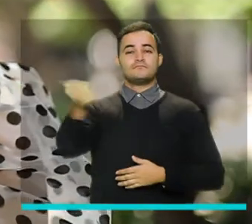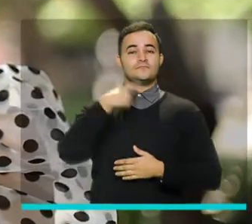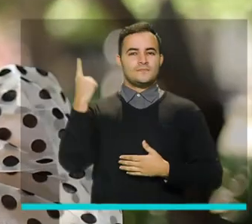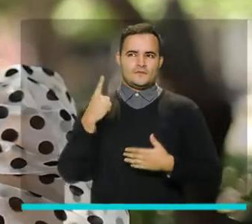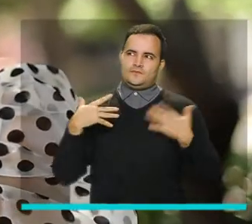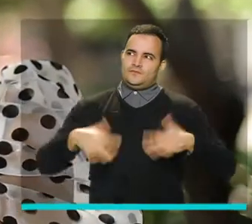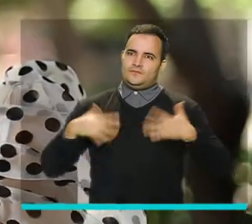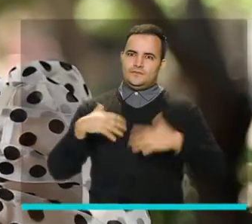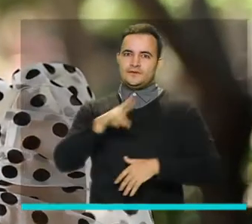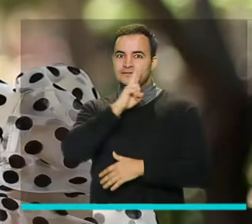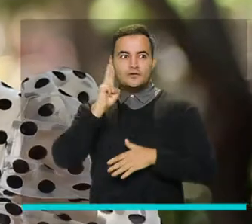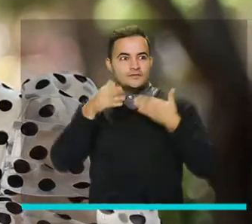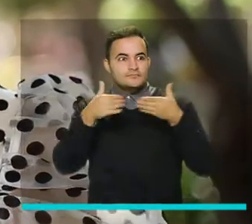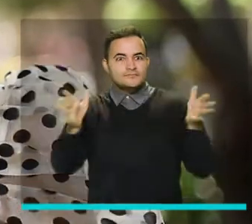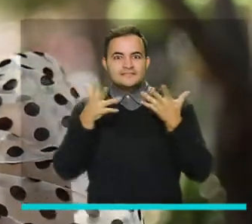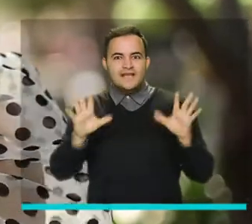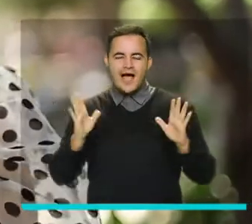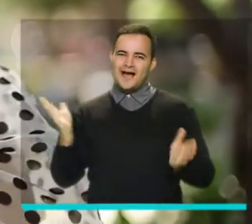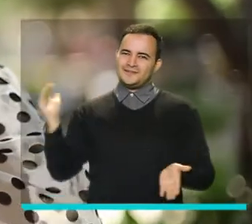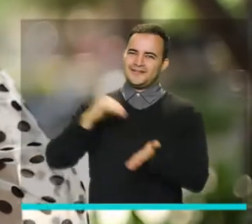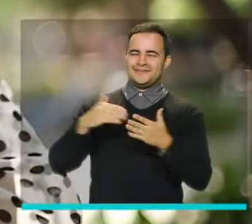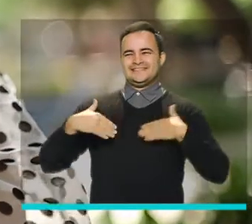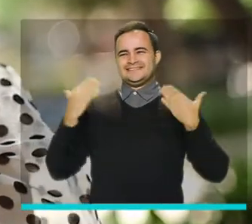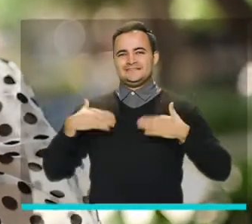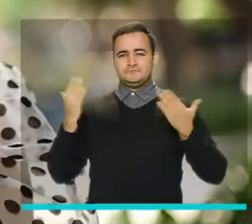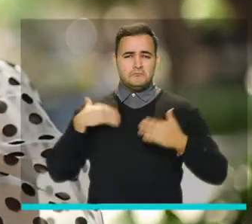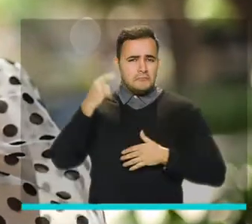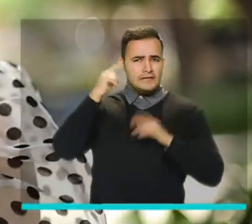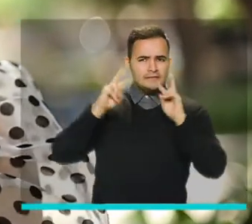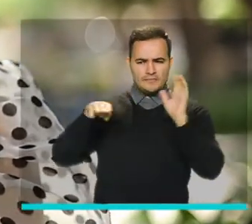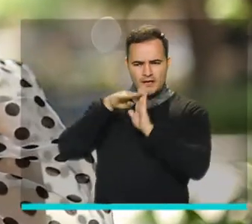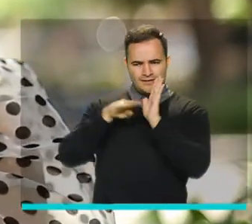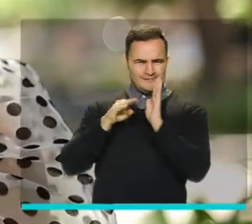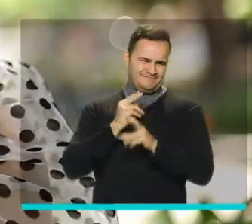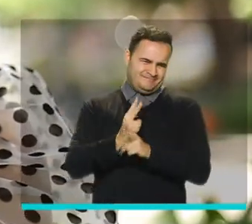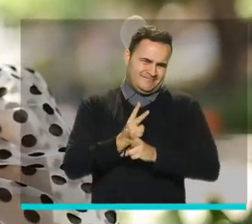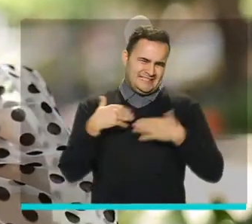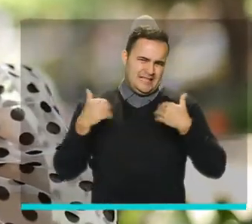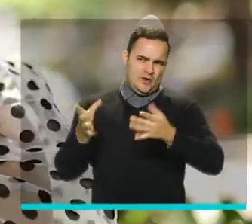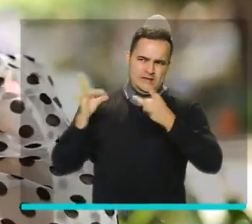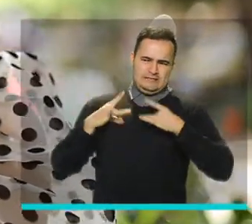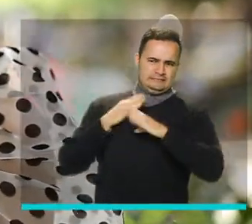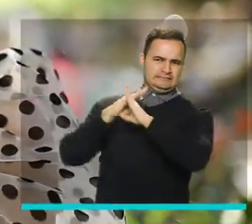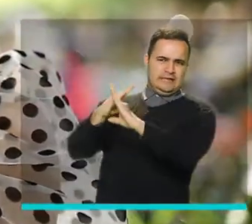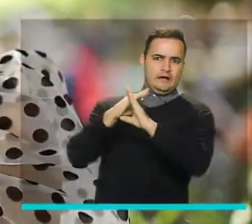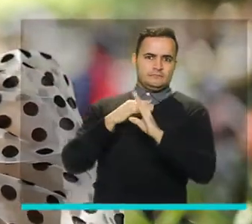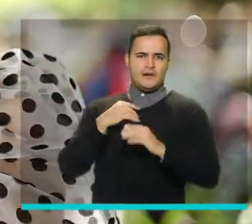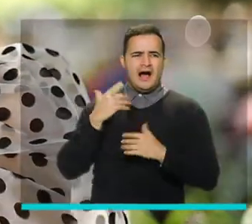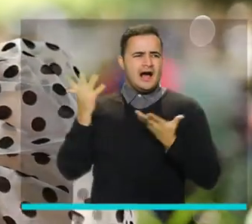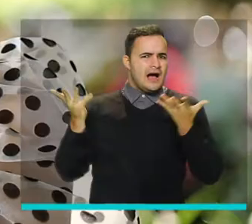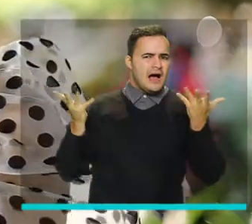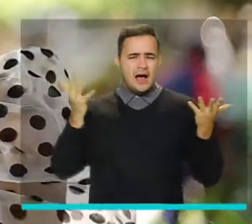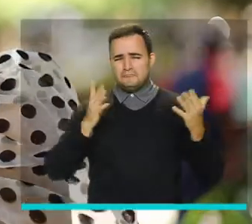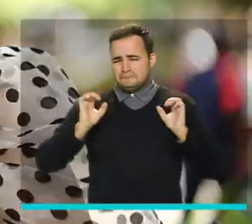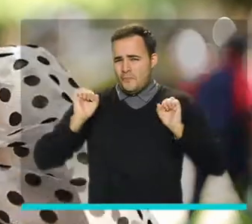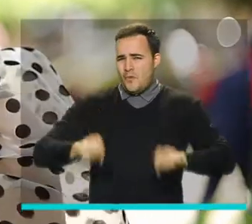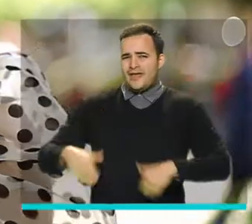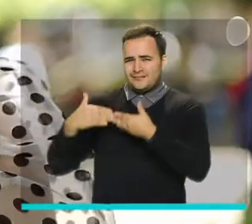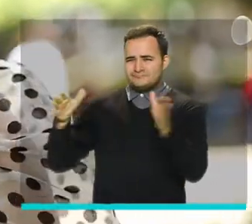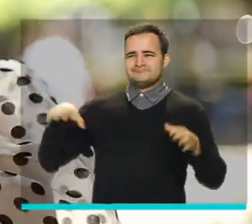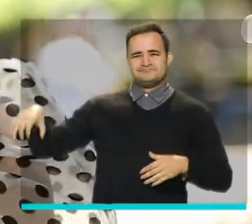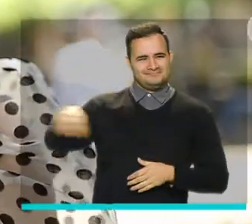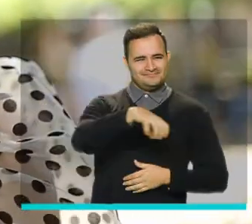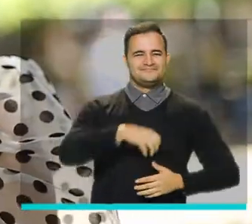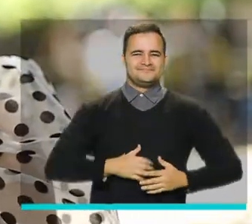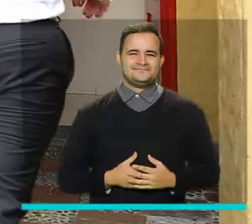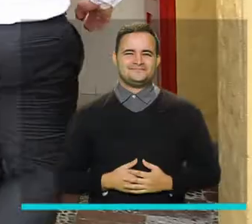restaurantes es evidente, tanto que ni los estrictos protocolos de bioseguridad fueron excusa para apoyar la reapertura del